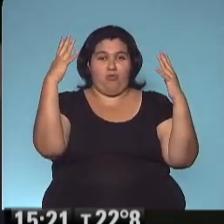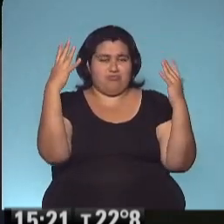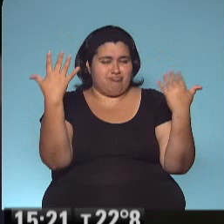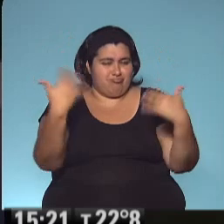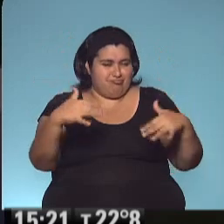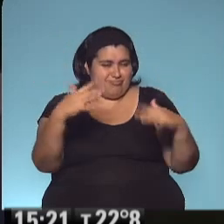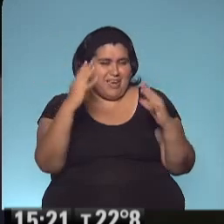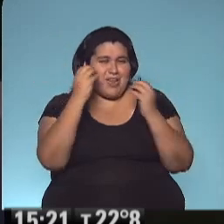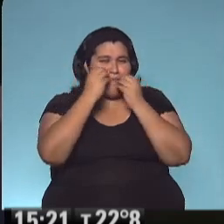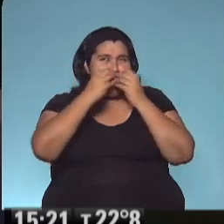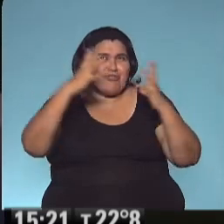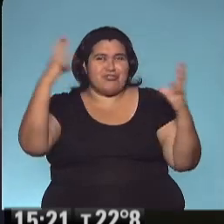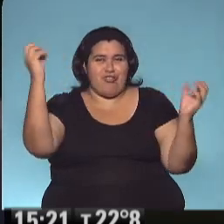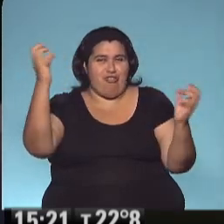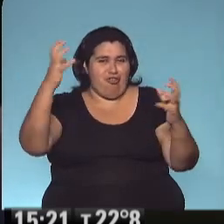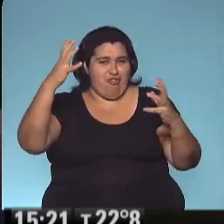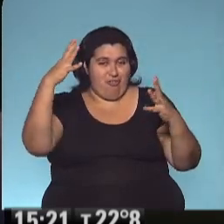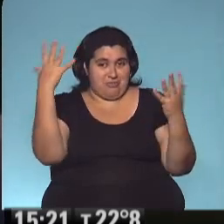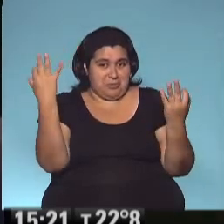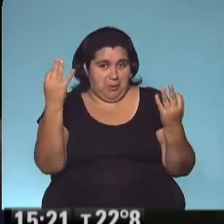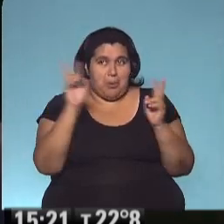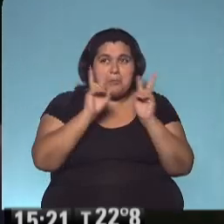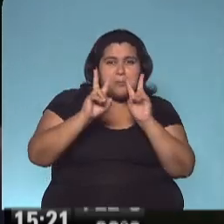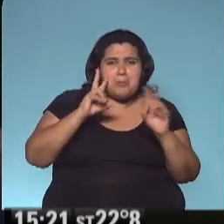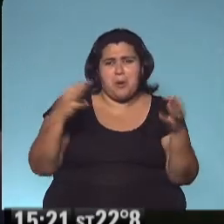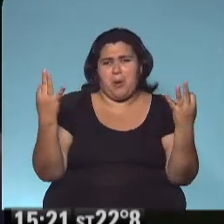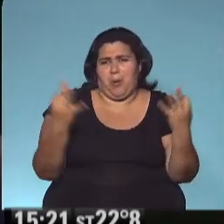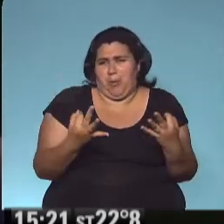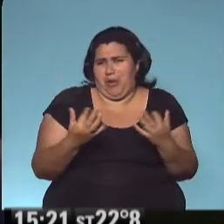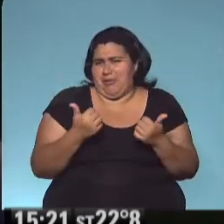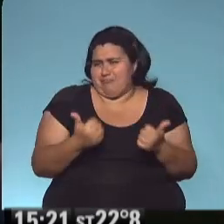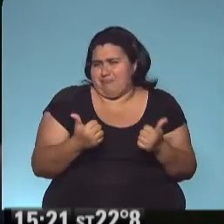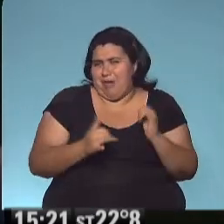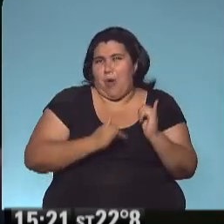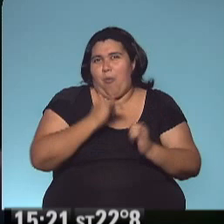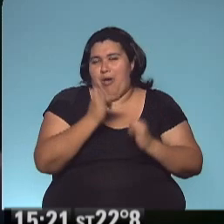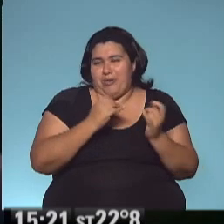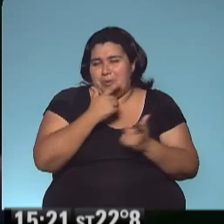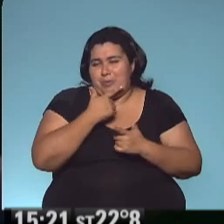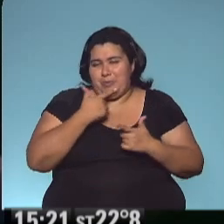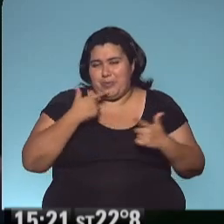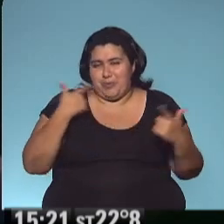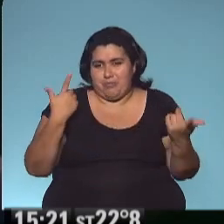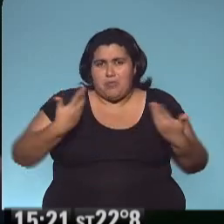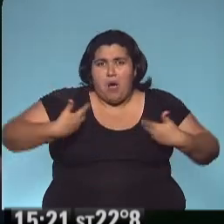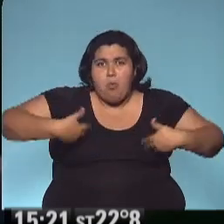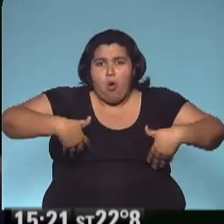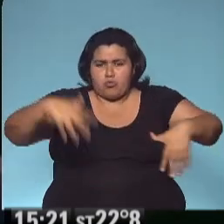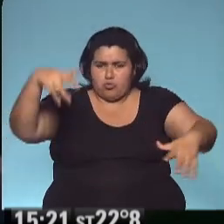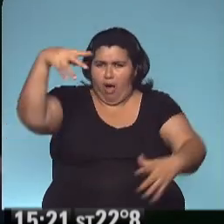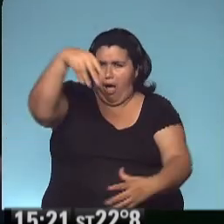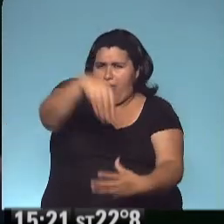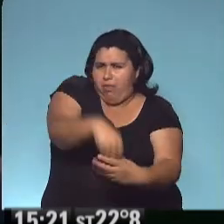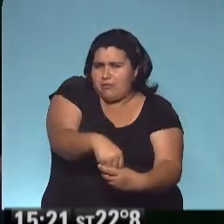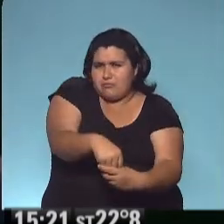iluminada. Ahora sí se puede ver bien lo que pasa en este cuento. Hay un ogronte enterrado en un pozo muy